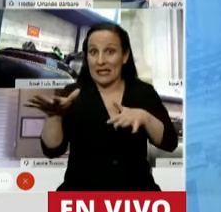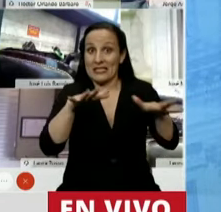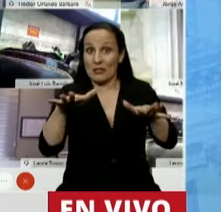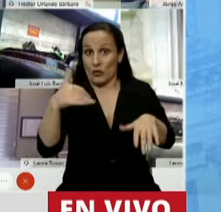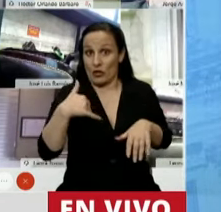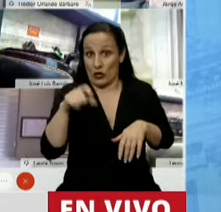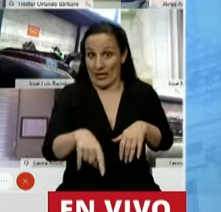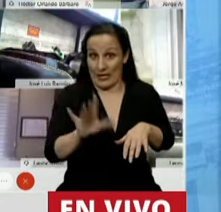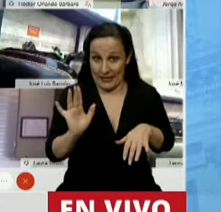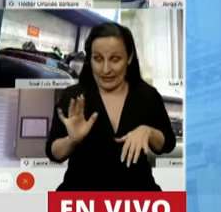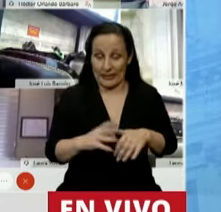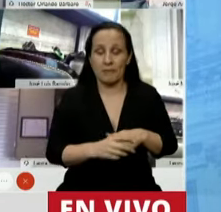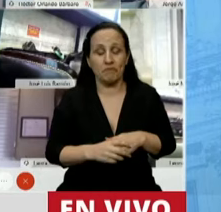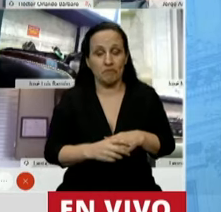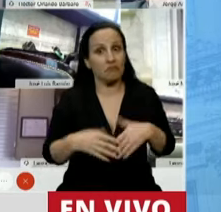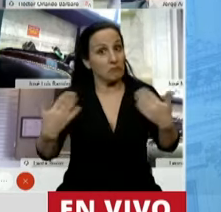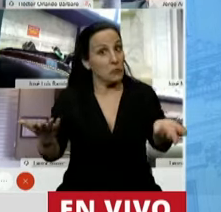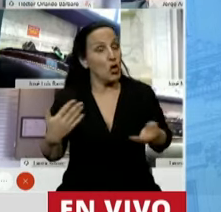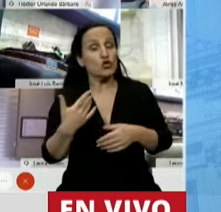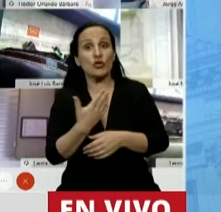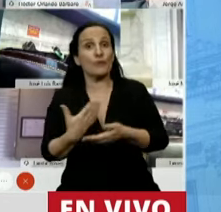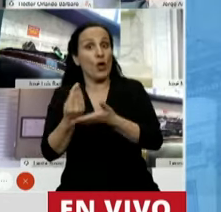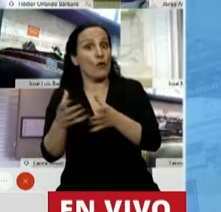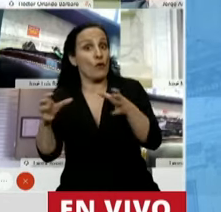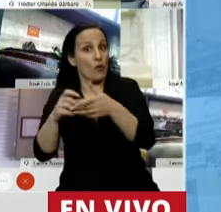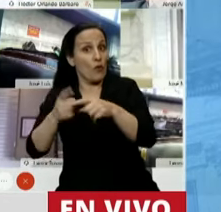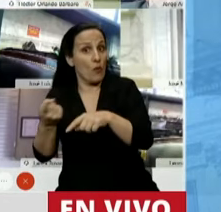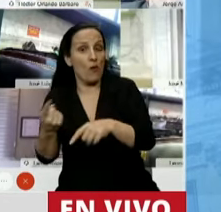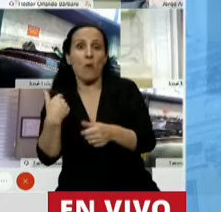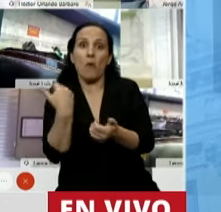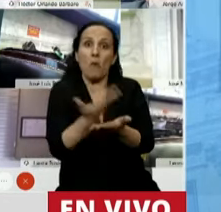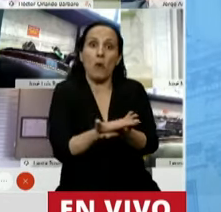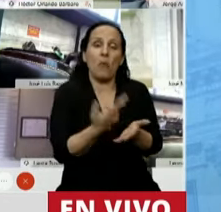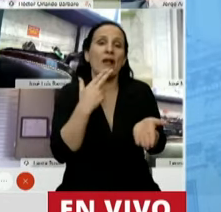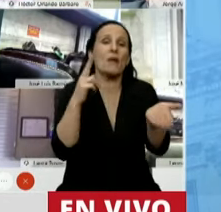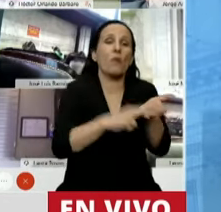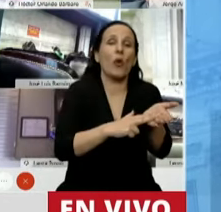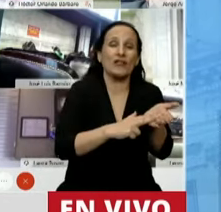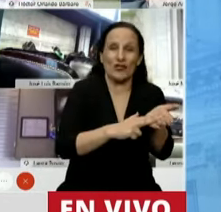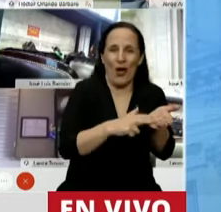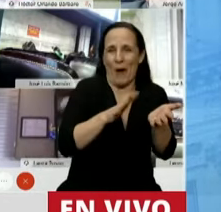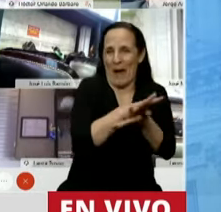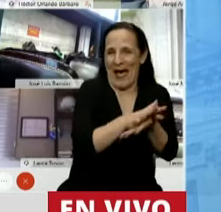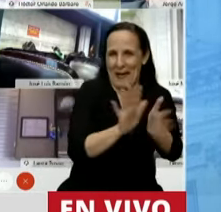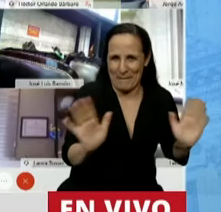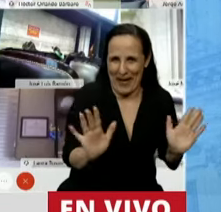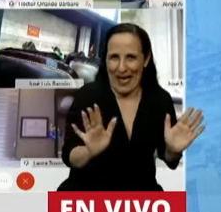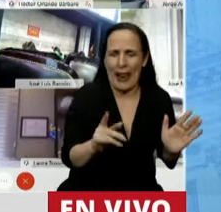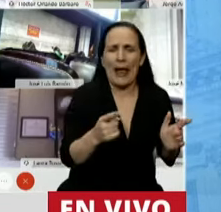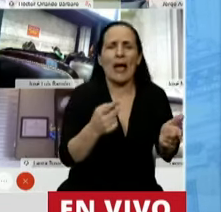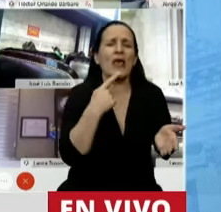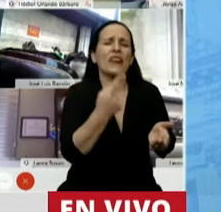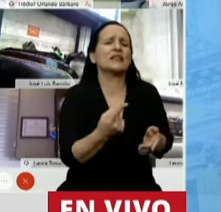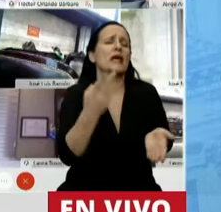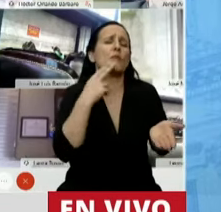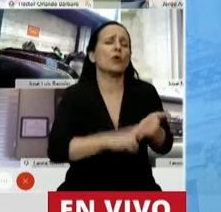estamos. Y entonces el oficialismo nos trae un impuesto para tratar de resolver esta cuestión. Diciéndonos que es un impuesto por